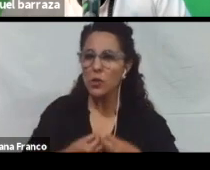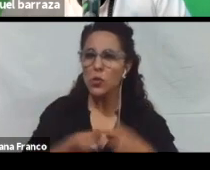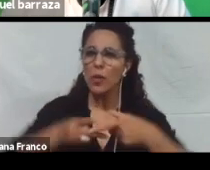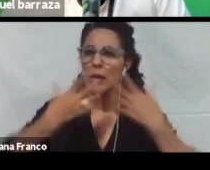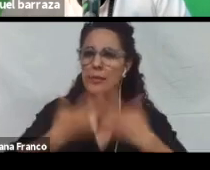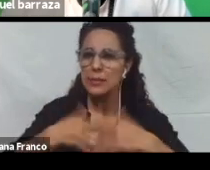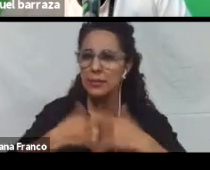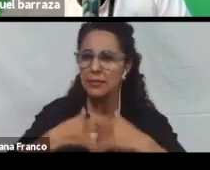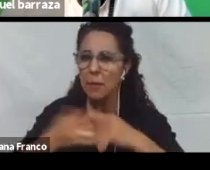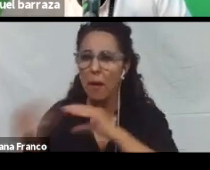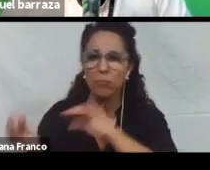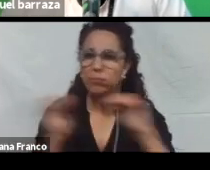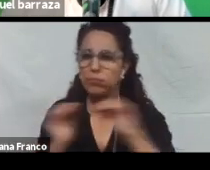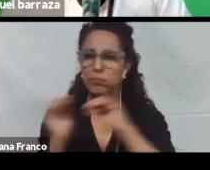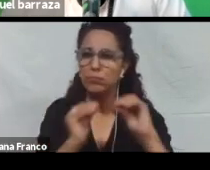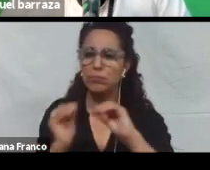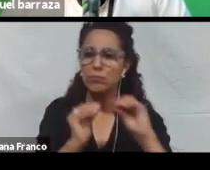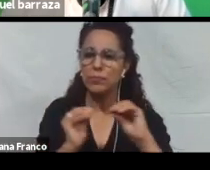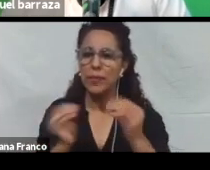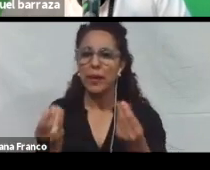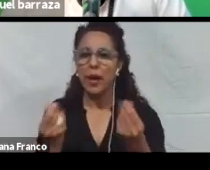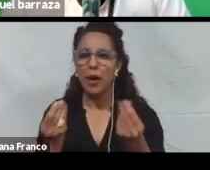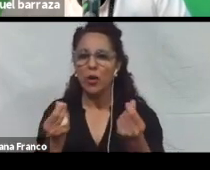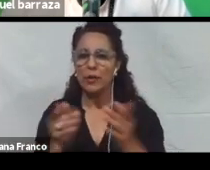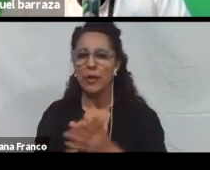puedas cargar el contenido sin problemas.